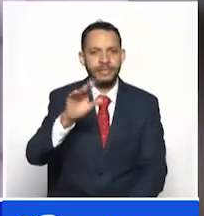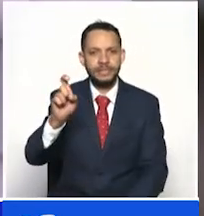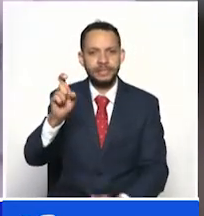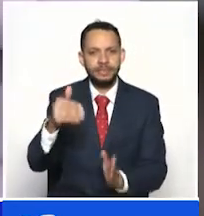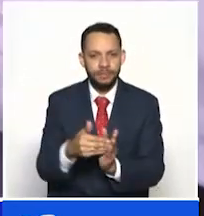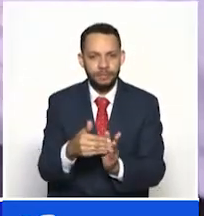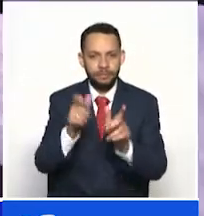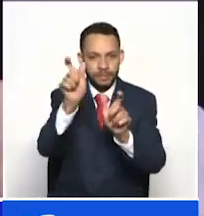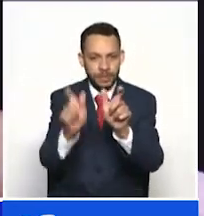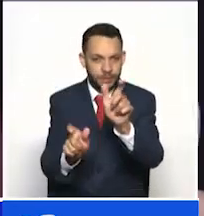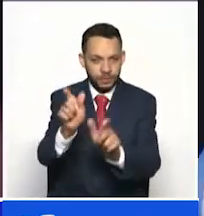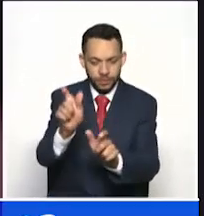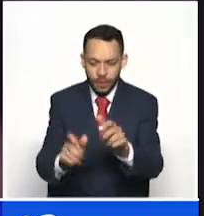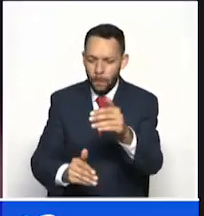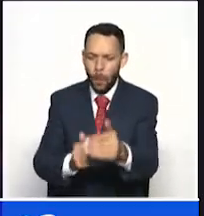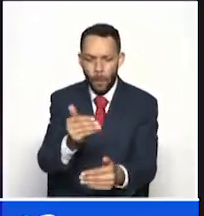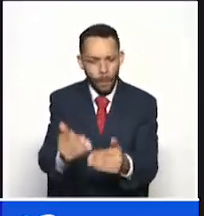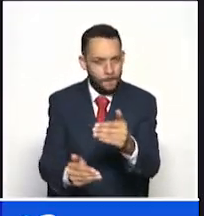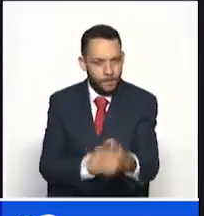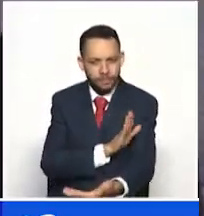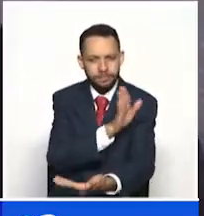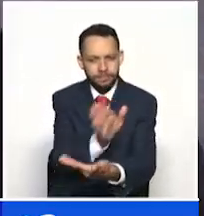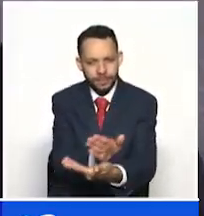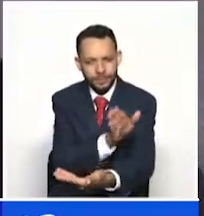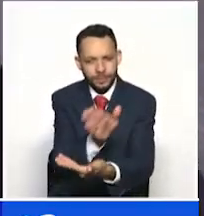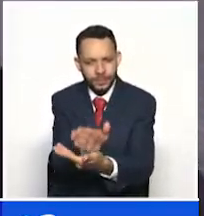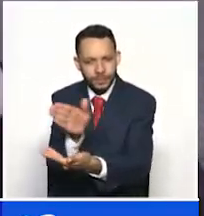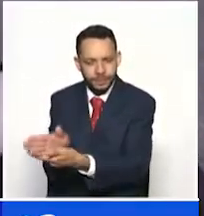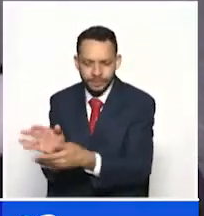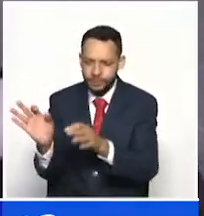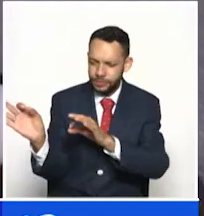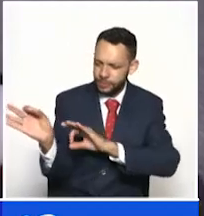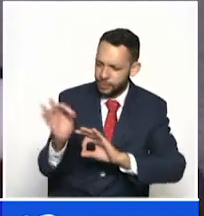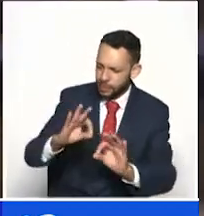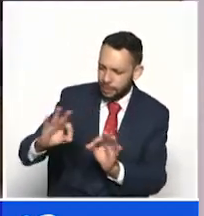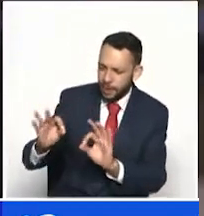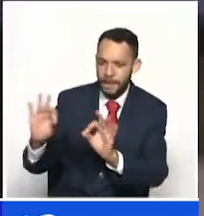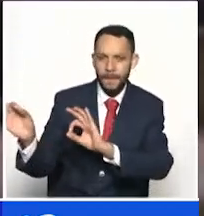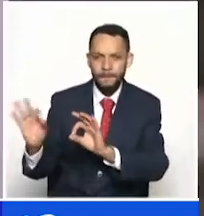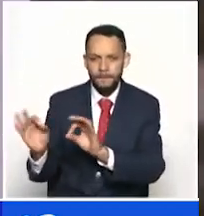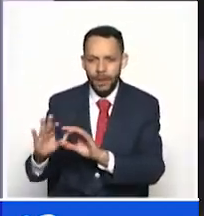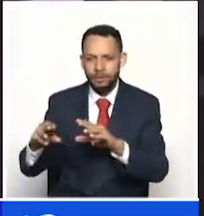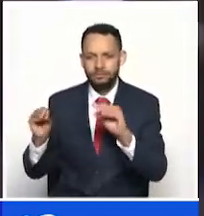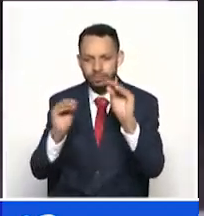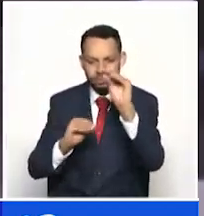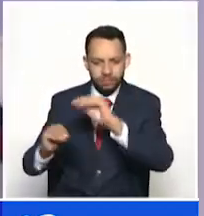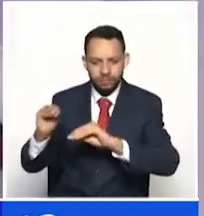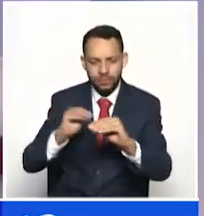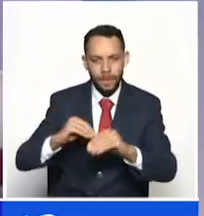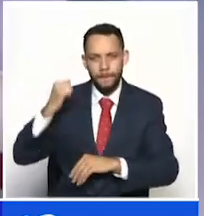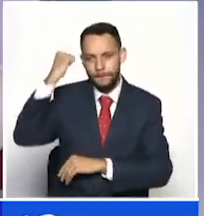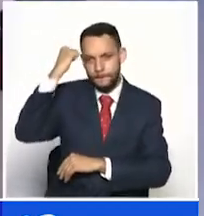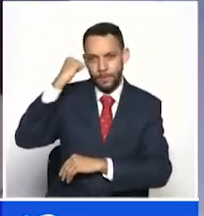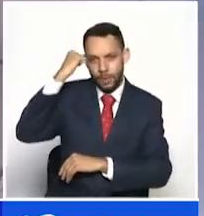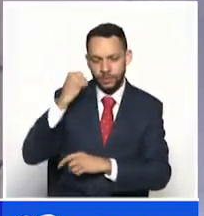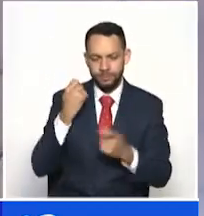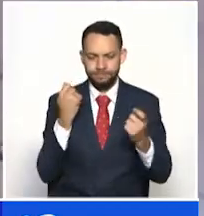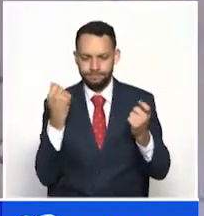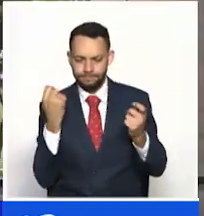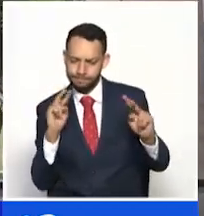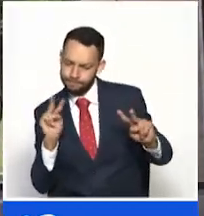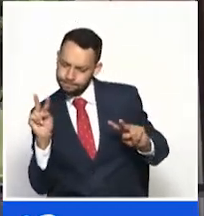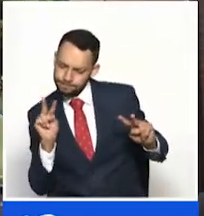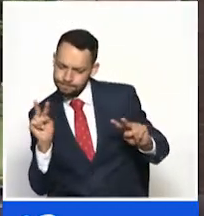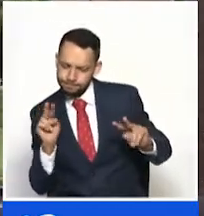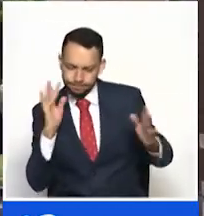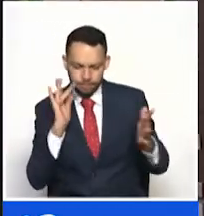departamento será paulatino y se está socializando en todos los planteles educativos y con los docentes para iniciar el proceso bajo todas